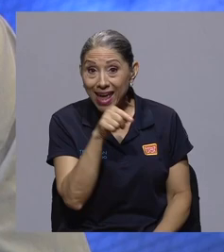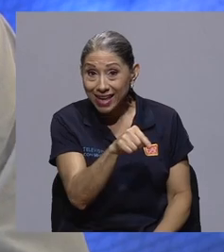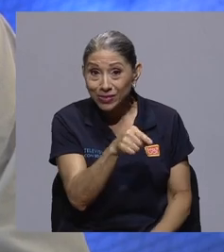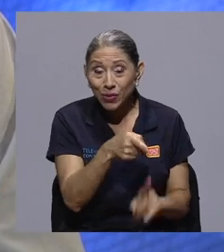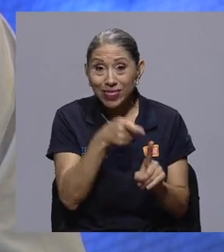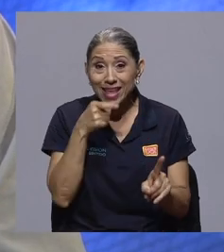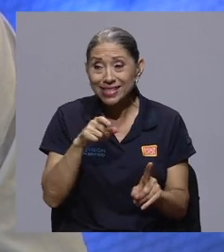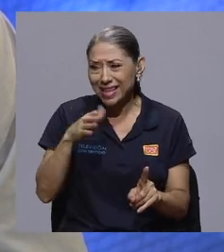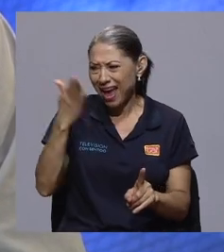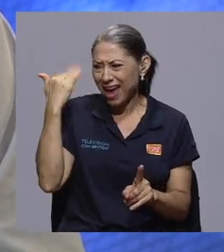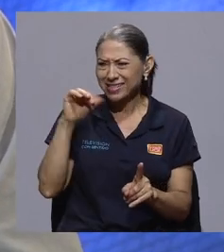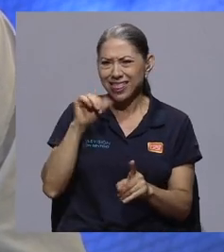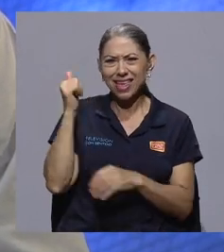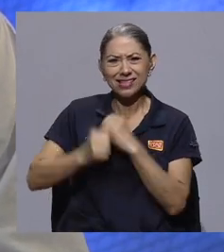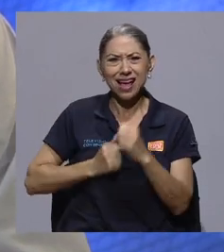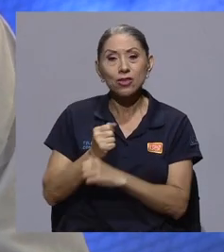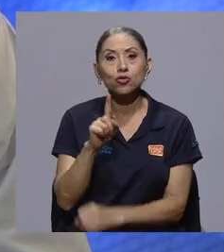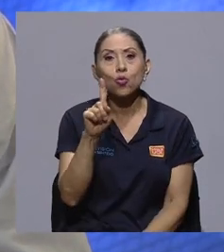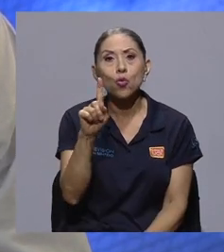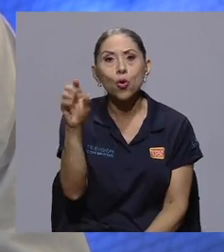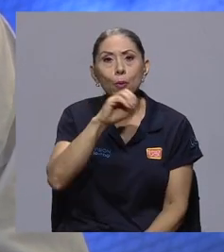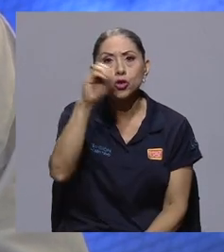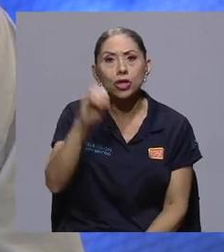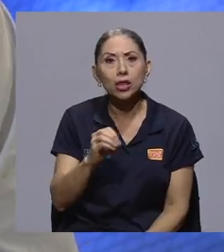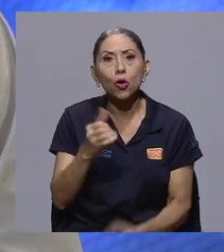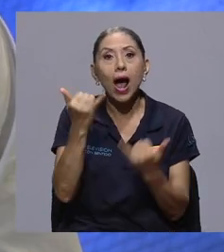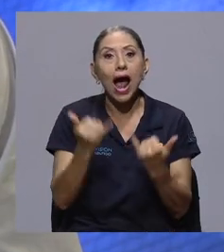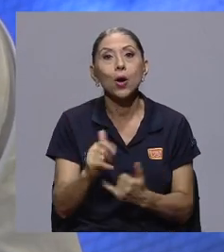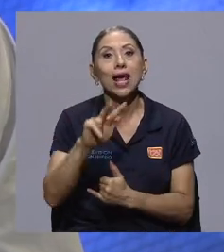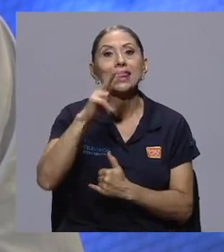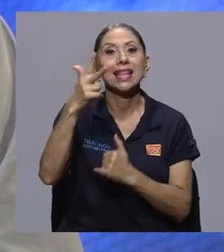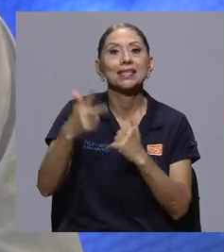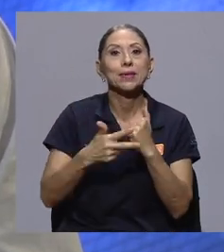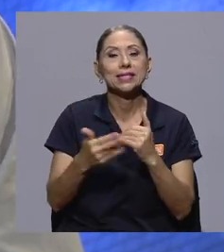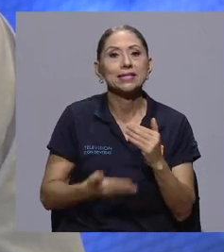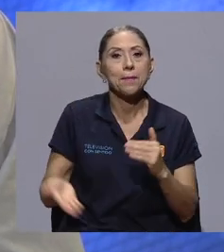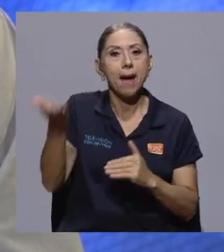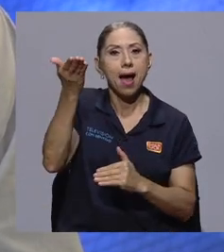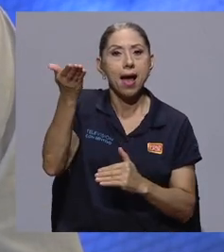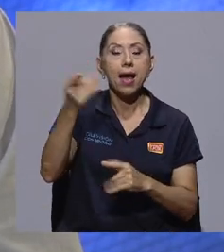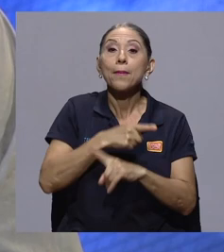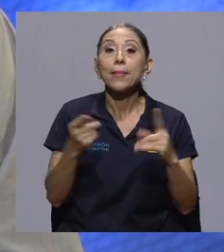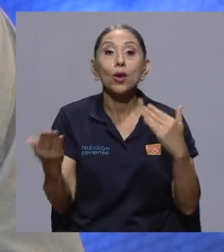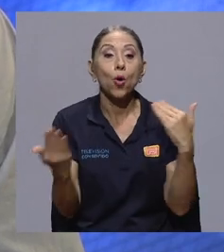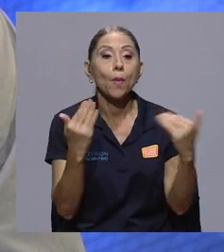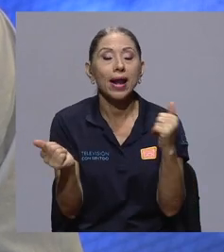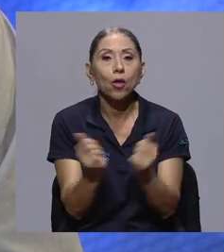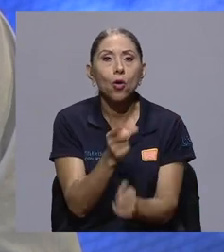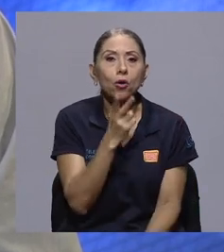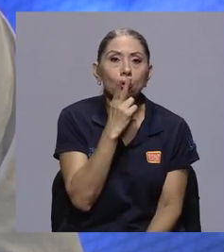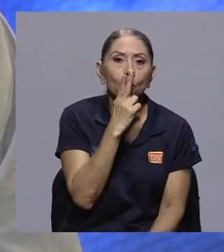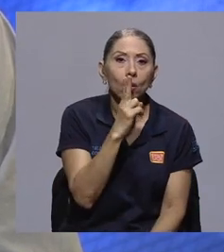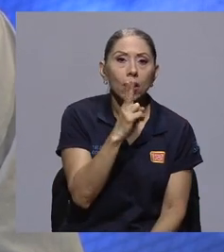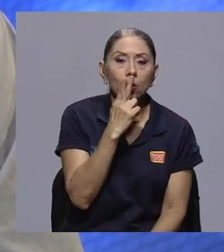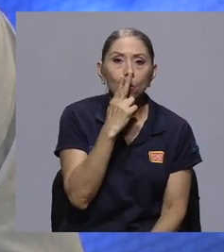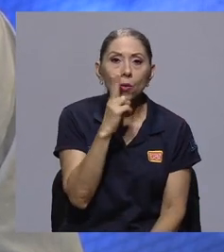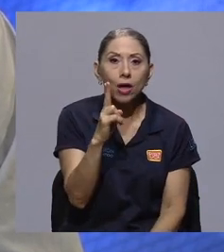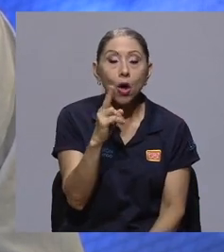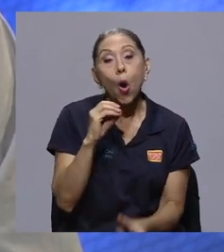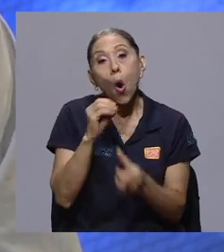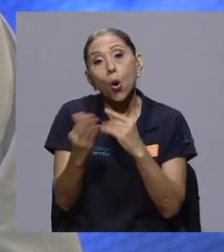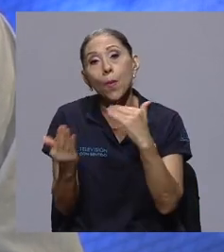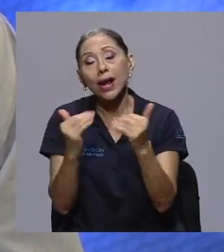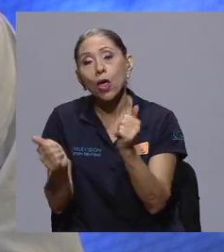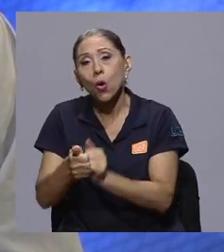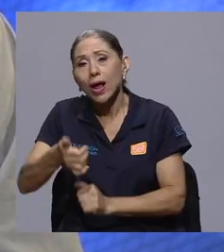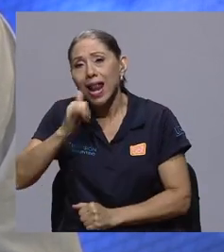Eso de hace 10 años era como un 1%, o sea, se triplicó, podríamos decirlo. Pero comparado con el tabaco o el alcohol,